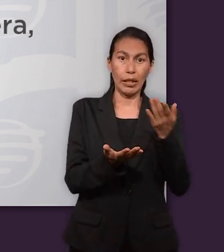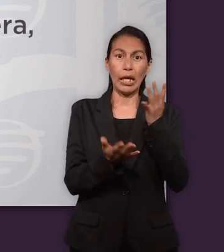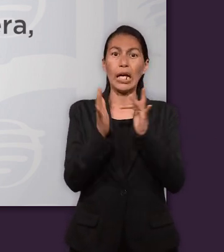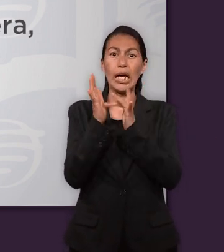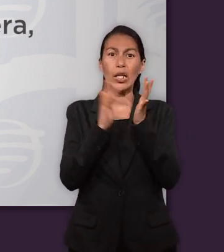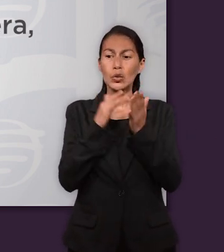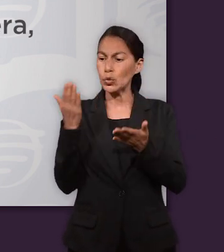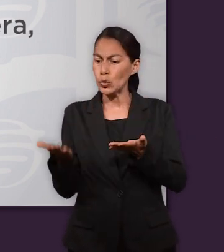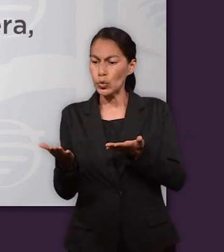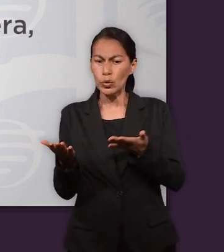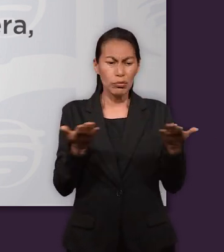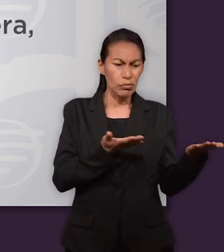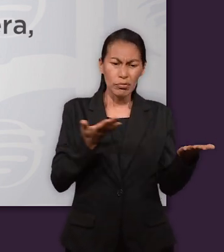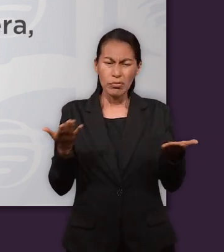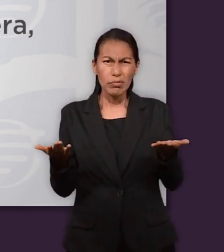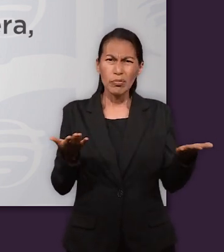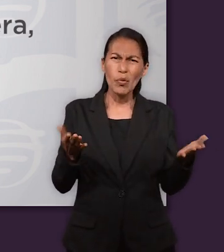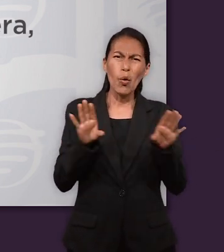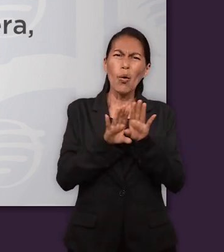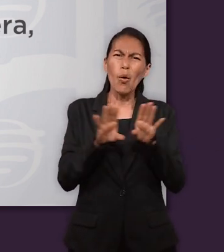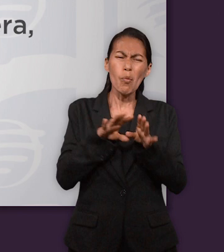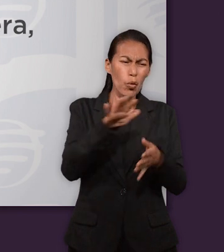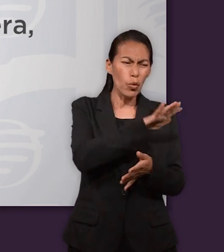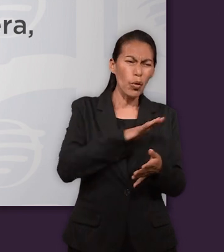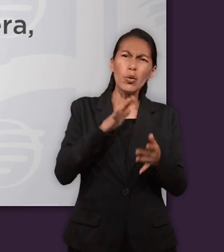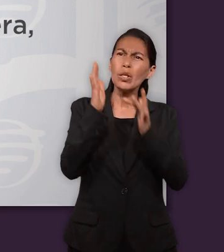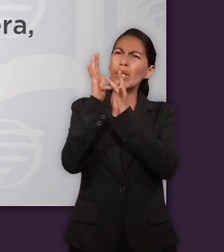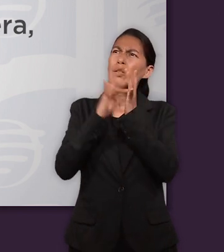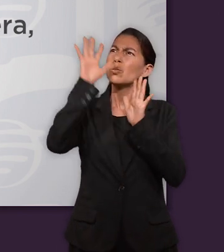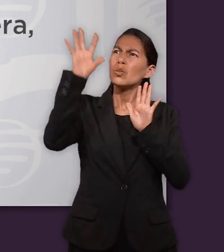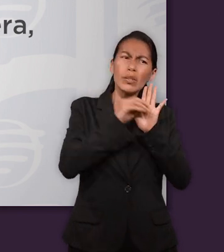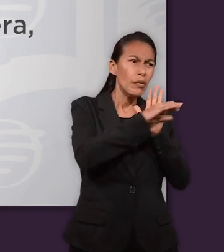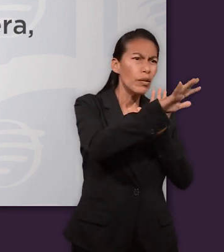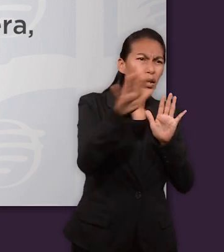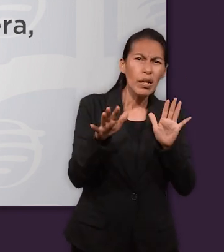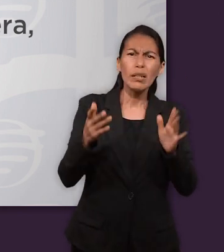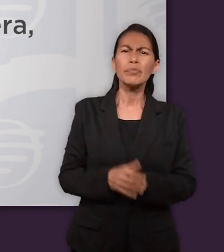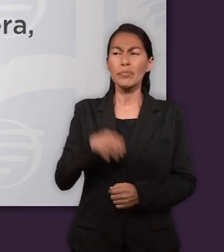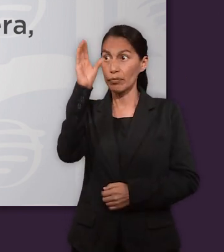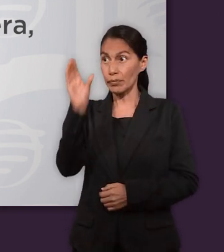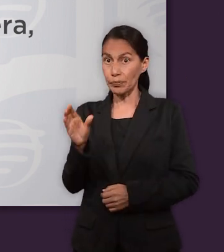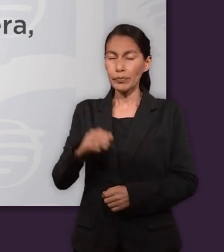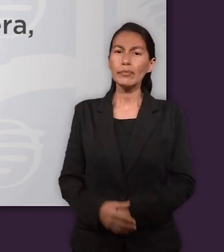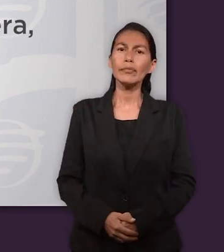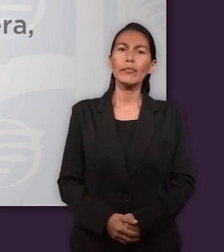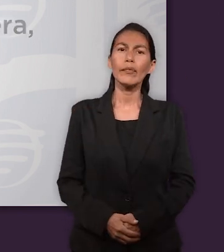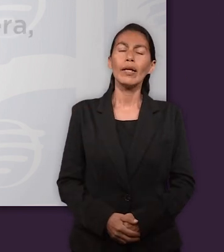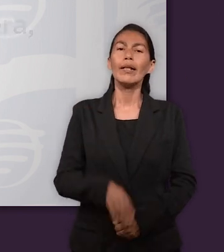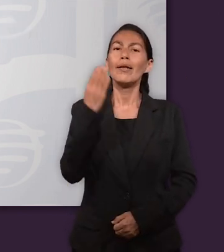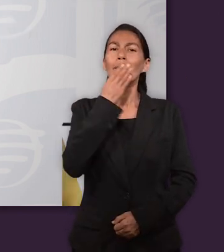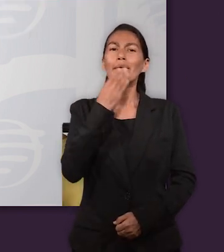Daniel y Jesús, ¿cuáles son los puntos en común? ¿Cómo revelan José y Daniel a su manera? ¿Aspectos de Jesús?